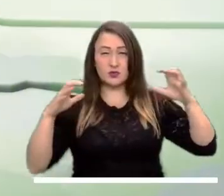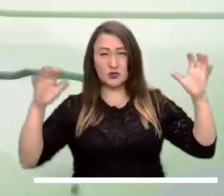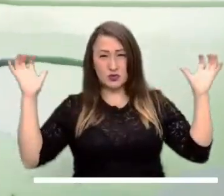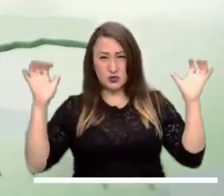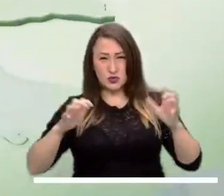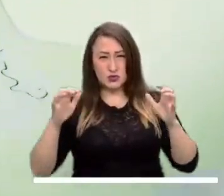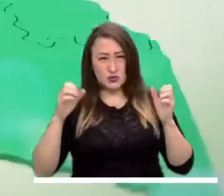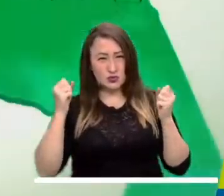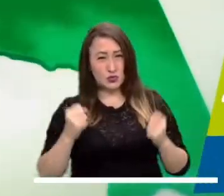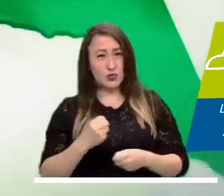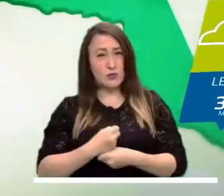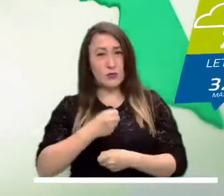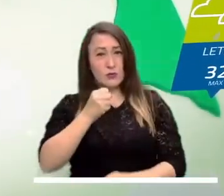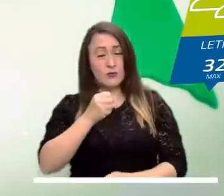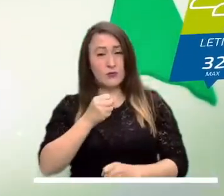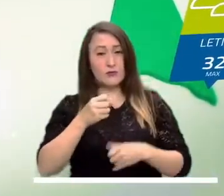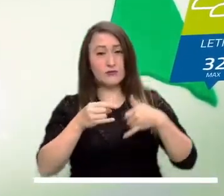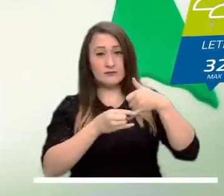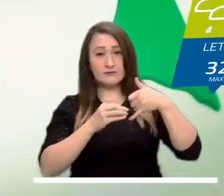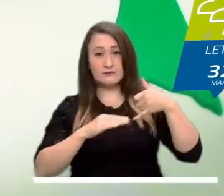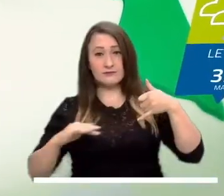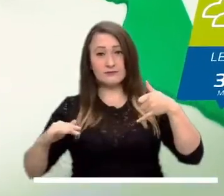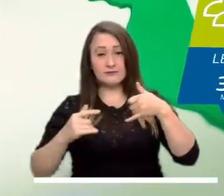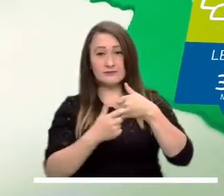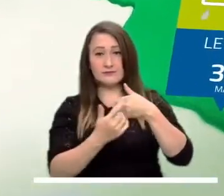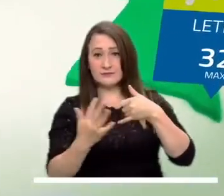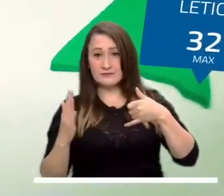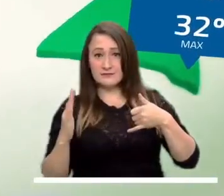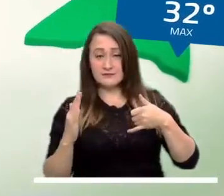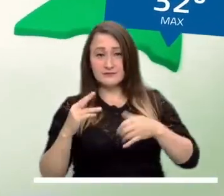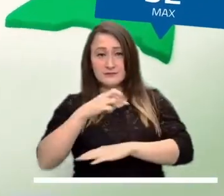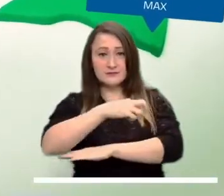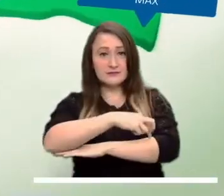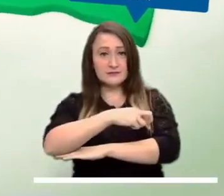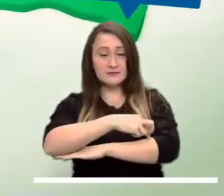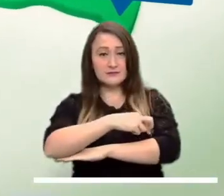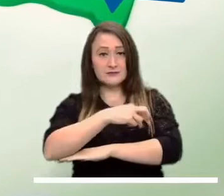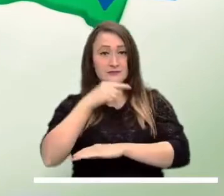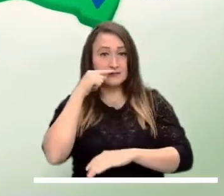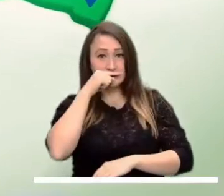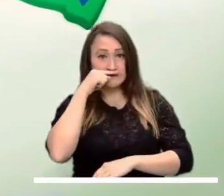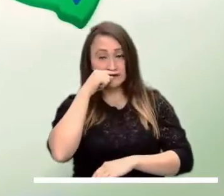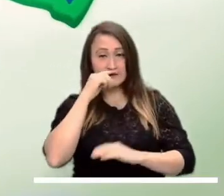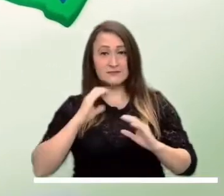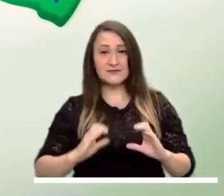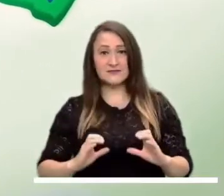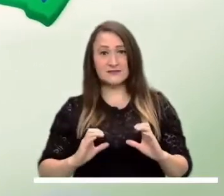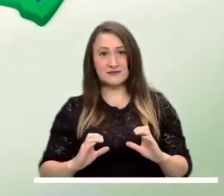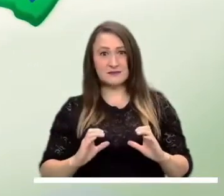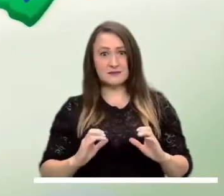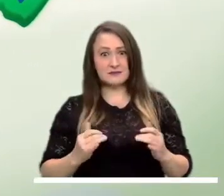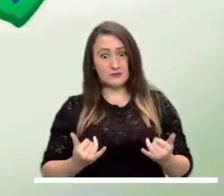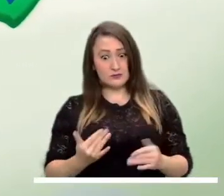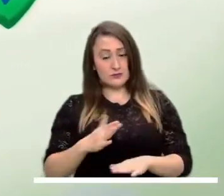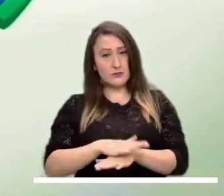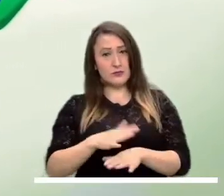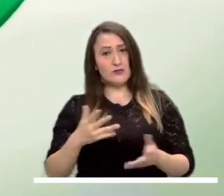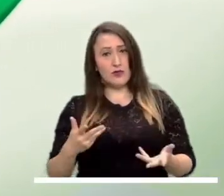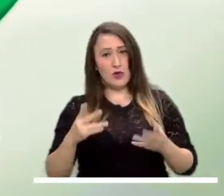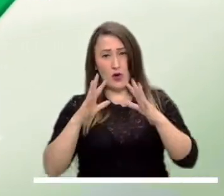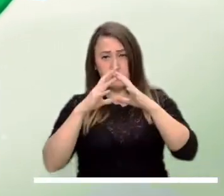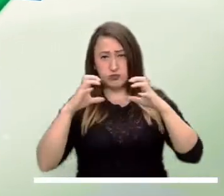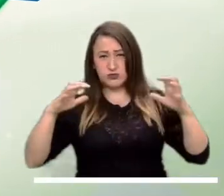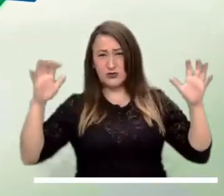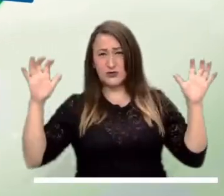En el sur del país, los pronósticos anuncian cielo cubierto y lluvias fuertes en Baupés, Guainía, Guaviare, Putumayo,